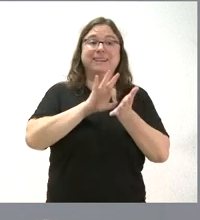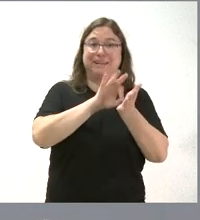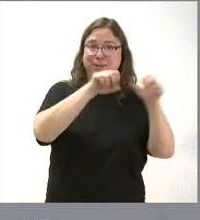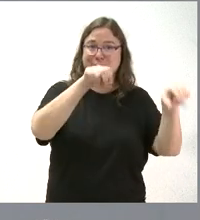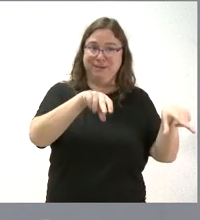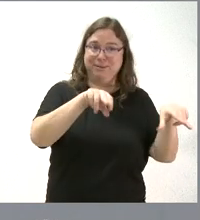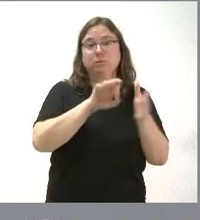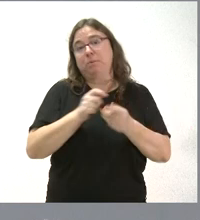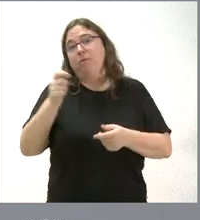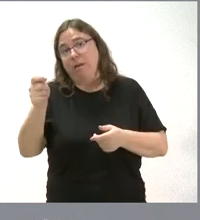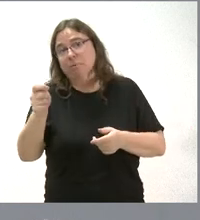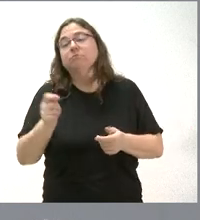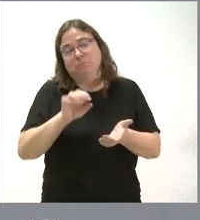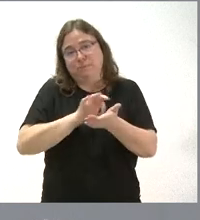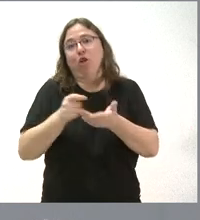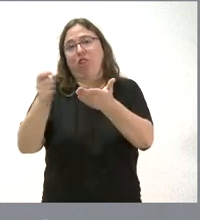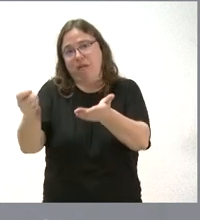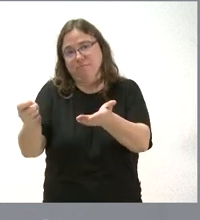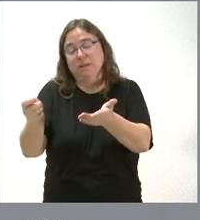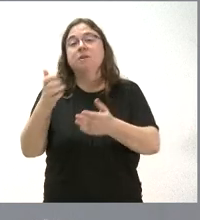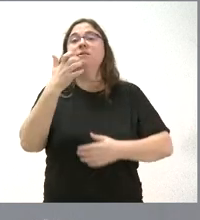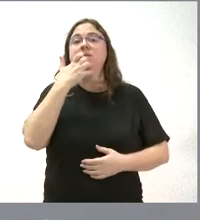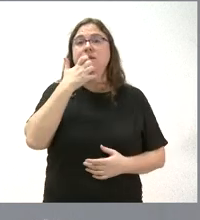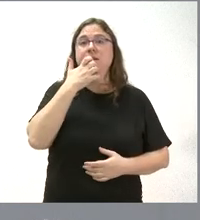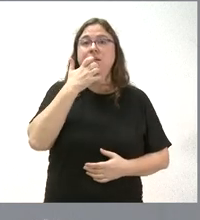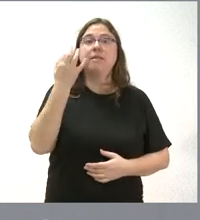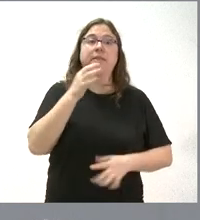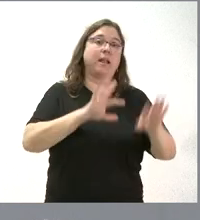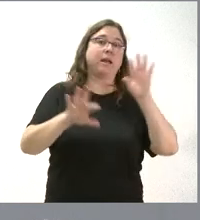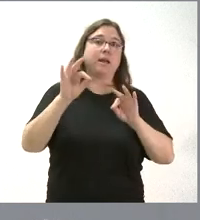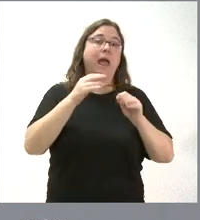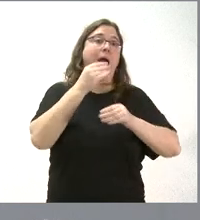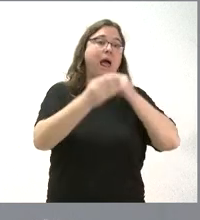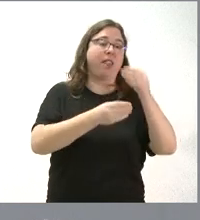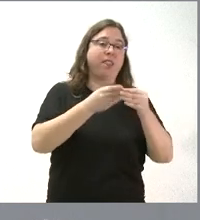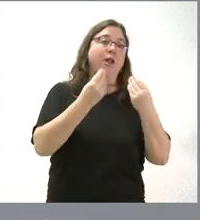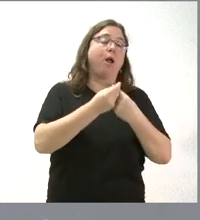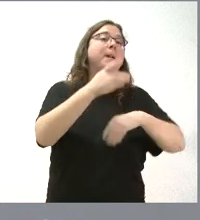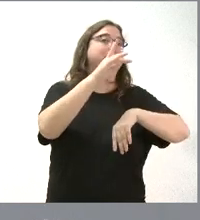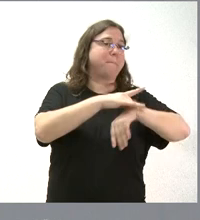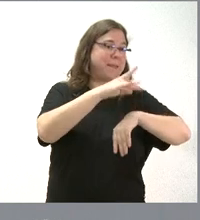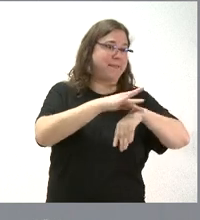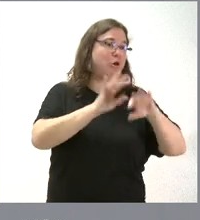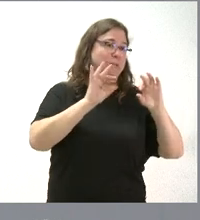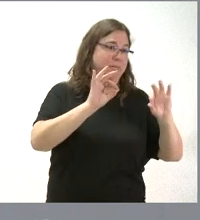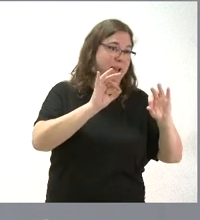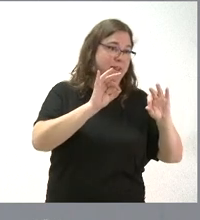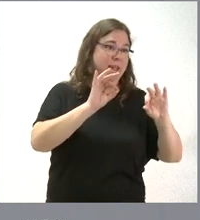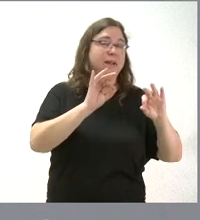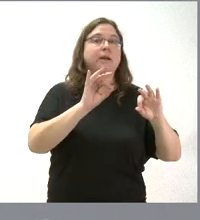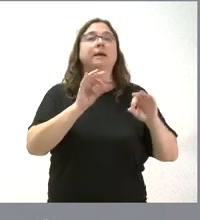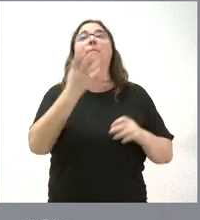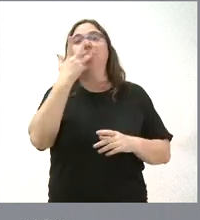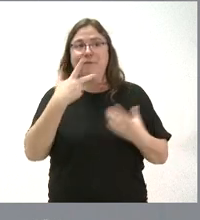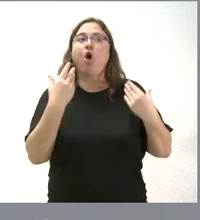o prestarlo, decimos preste el servicio. Si a nosotros se nos dice que hay que elegir entre hacerlos con médicos, con la especialidad, nosotros le decimos